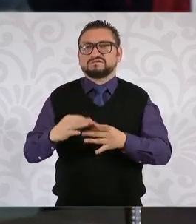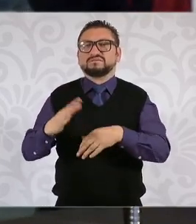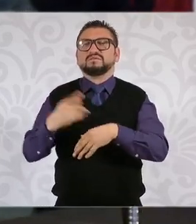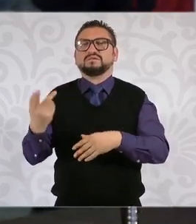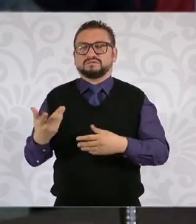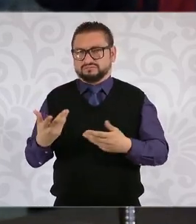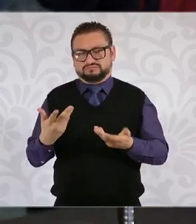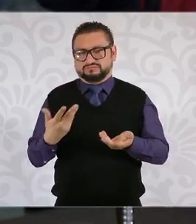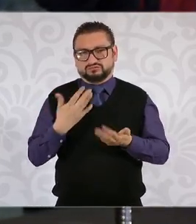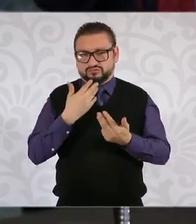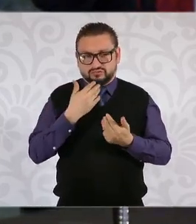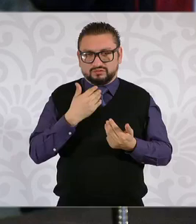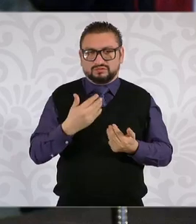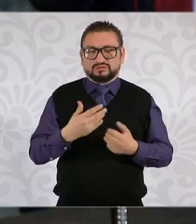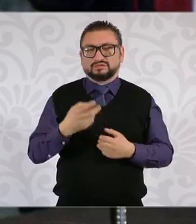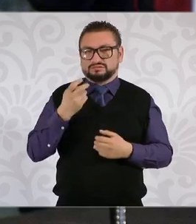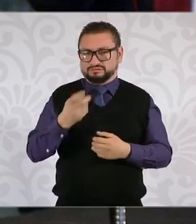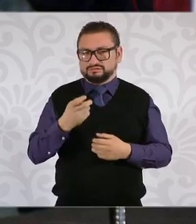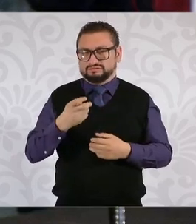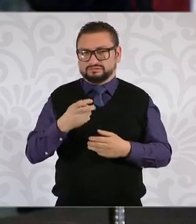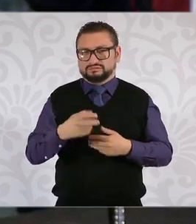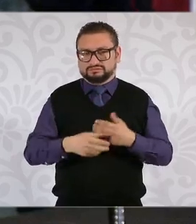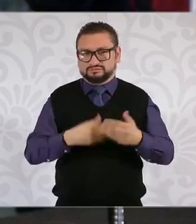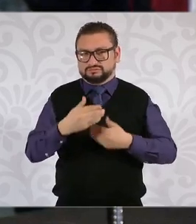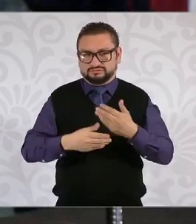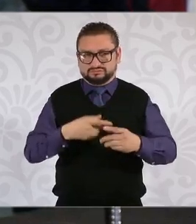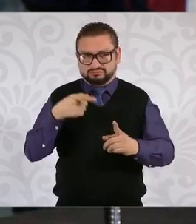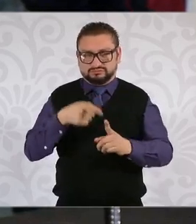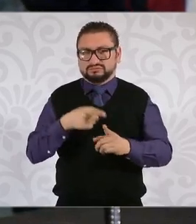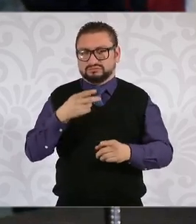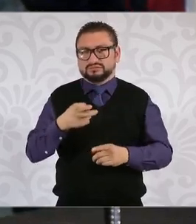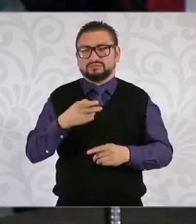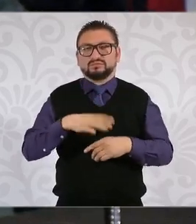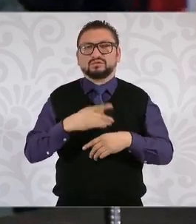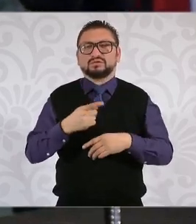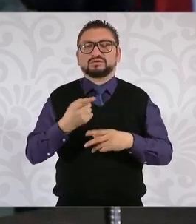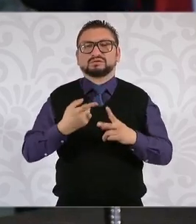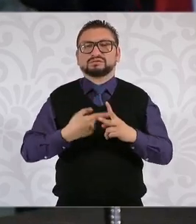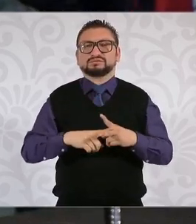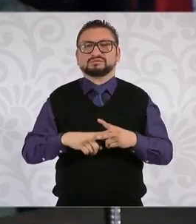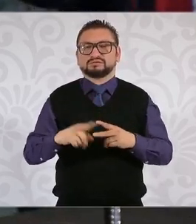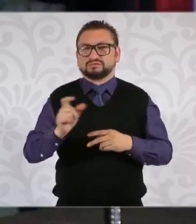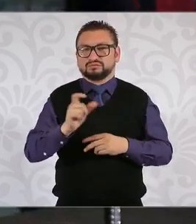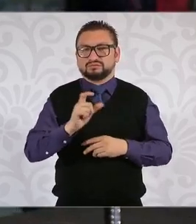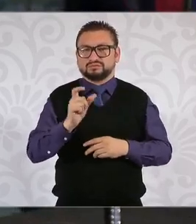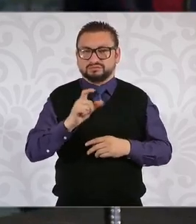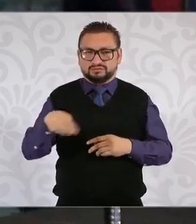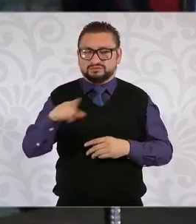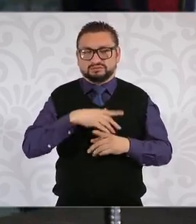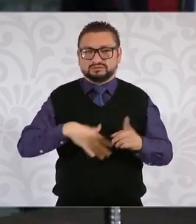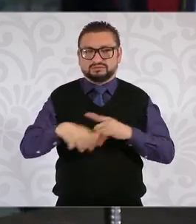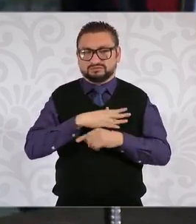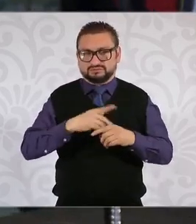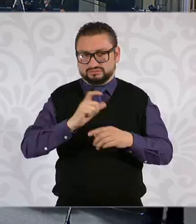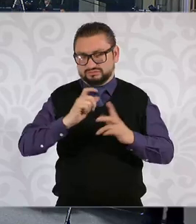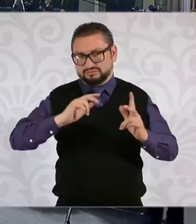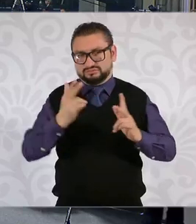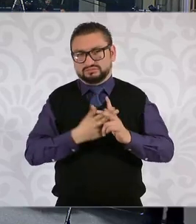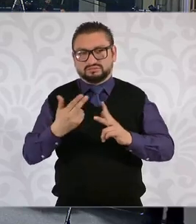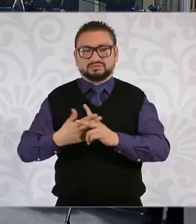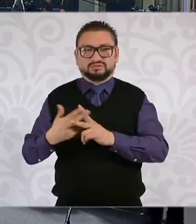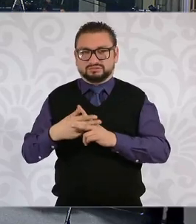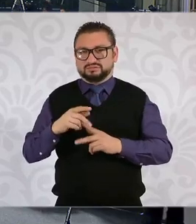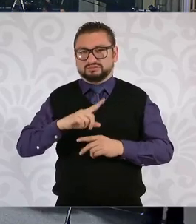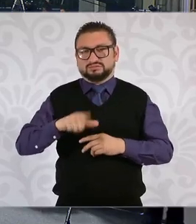iba en esa ruta, porque se dio justo en el momento en el que se da toda esta situación del asesinato que generó